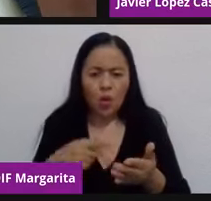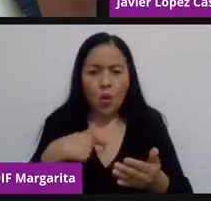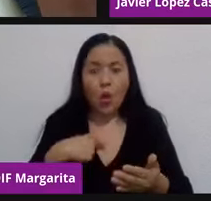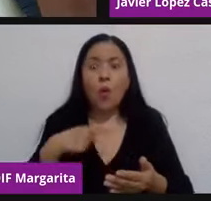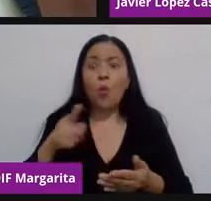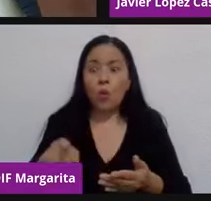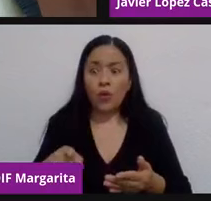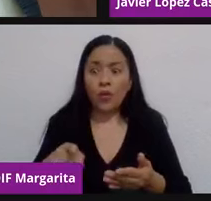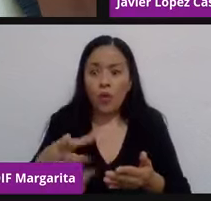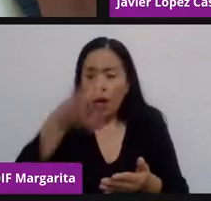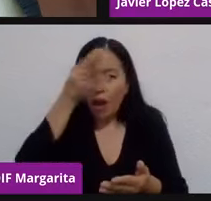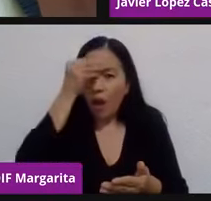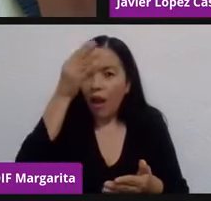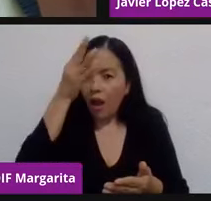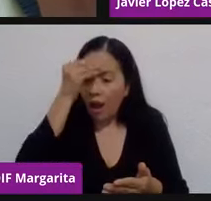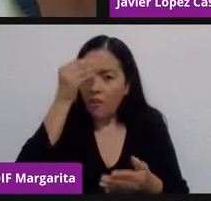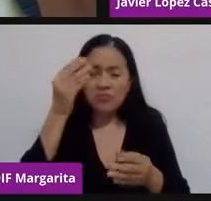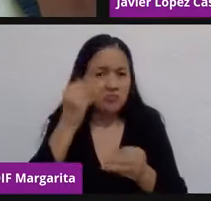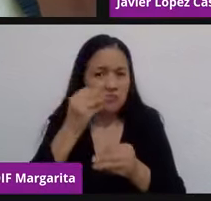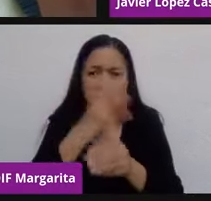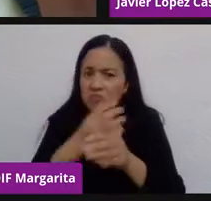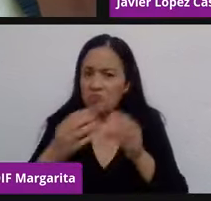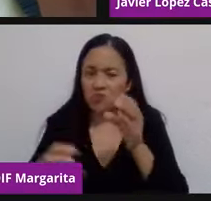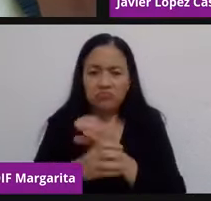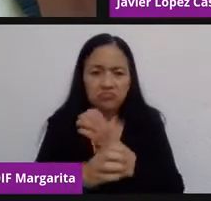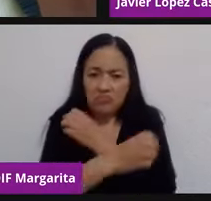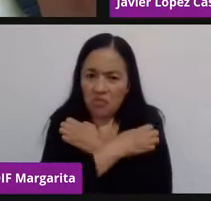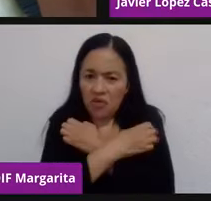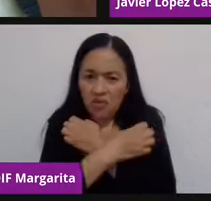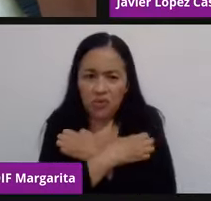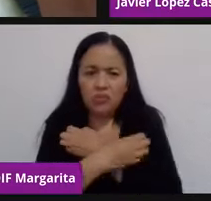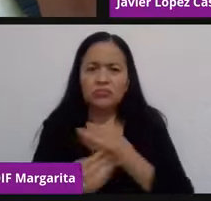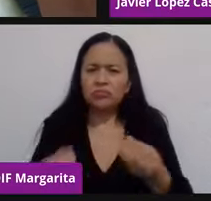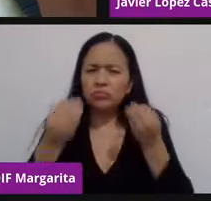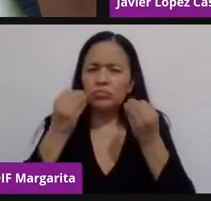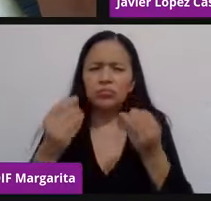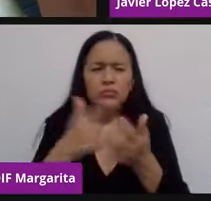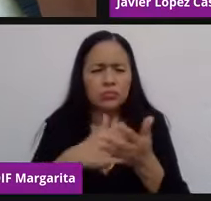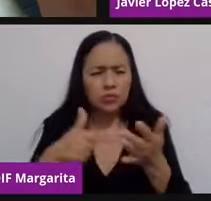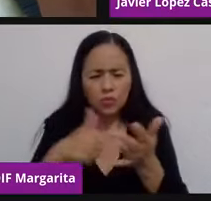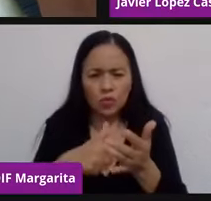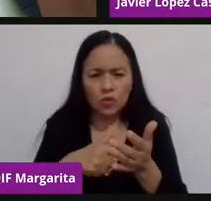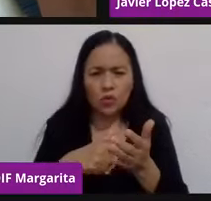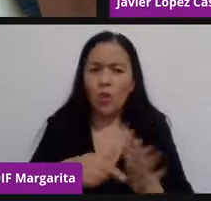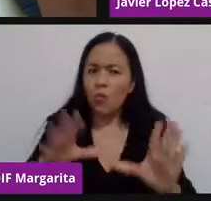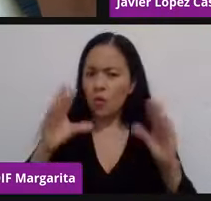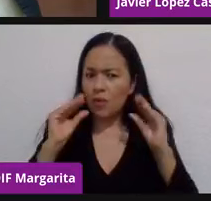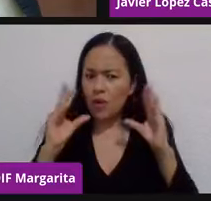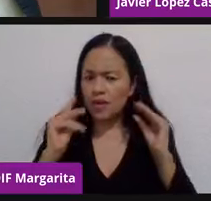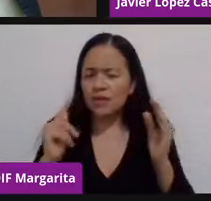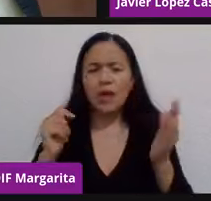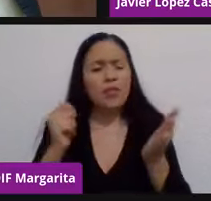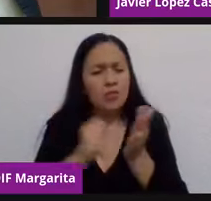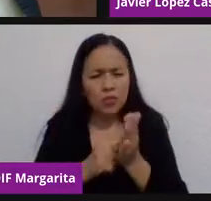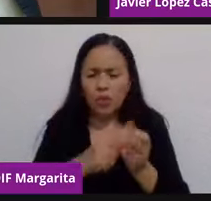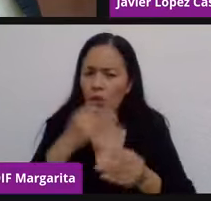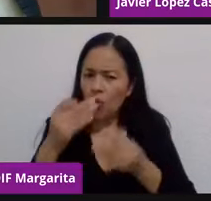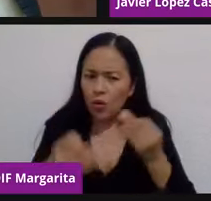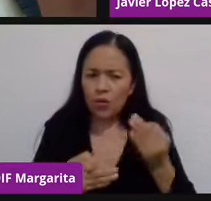profesional, porque hay una cantidad de espacios donde no solamente me van a dar capacitación técnica o